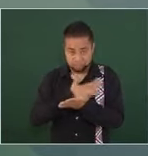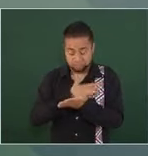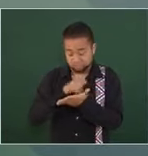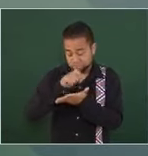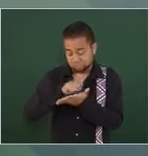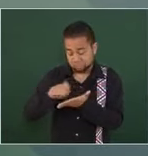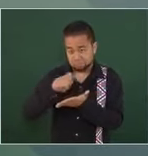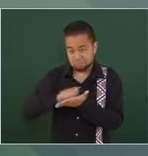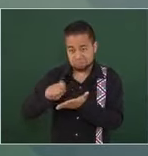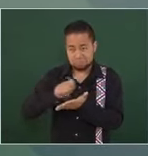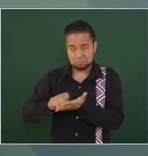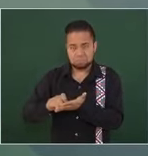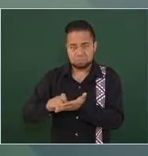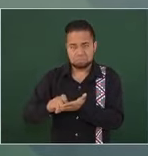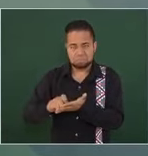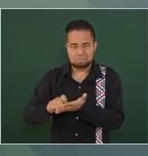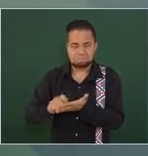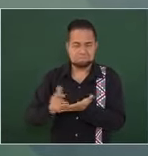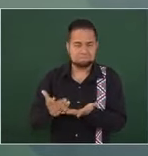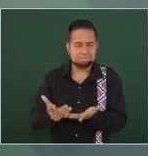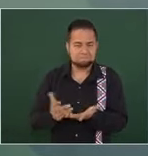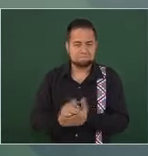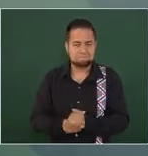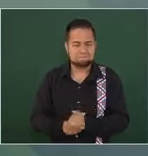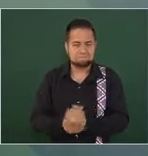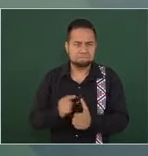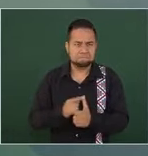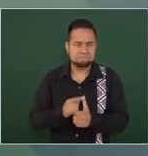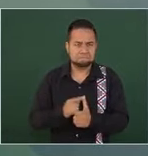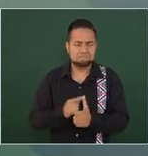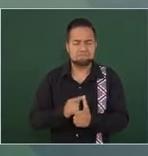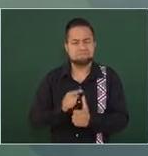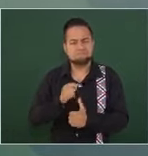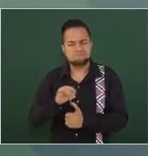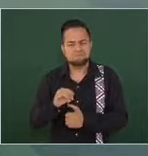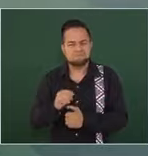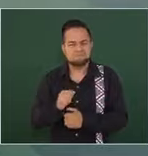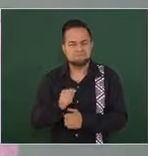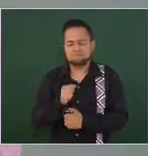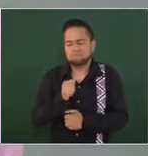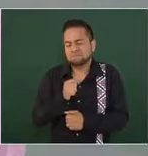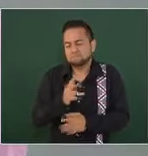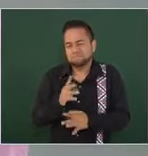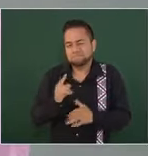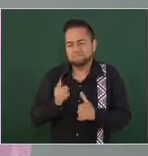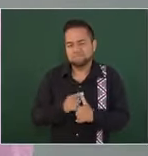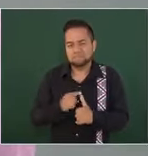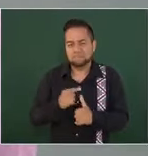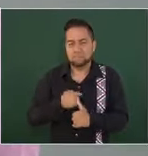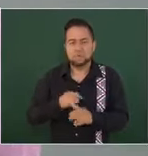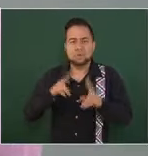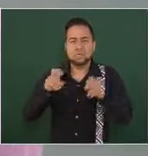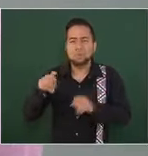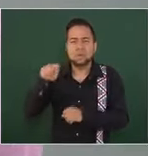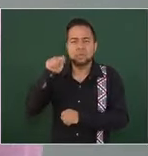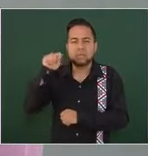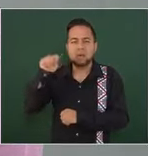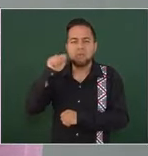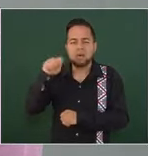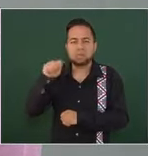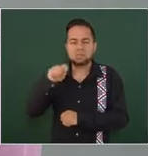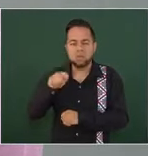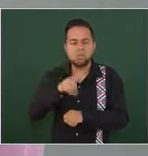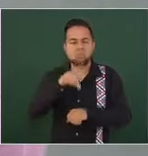no el primero sí de los primeros Tabasco víctima del fraude